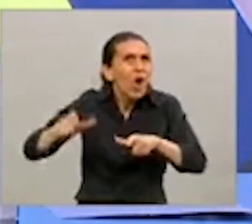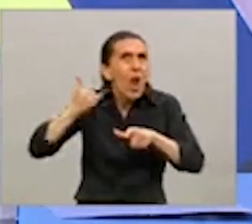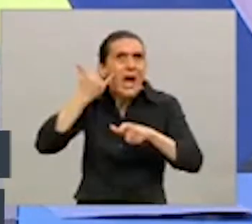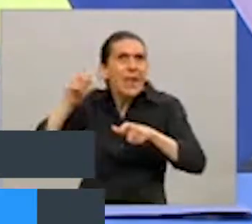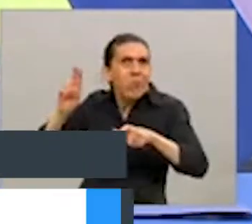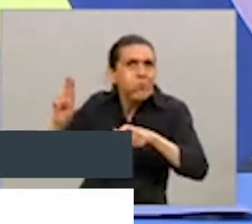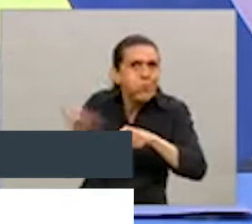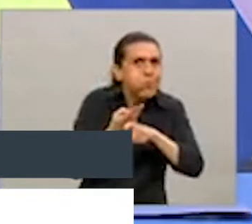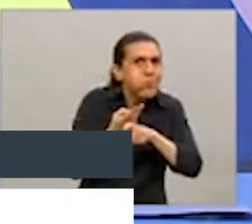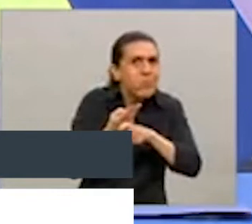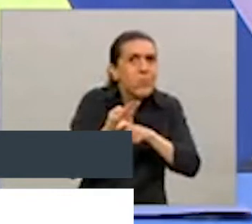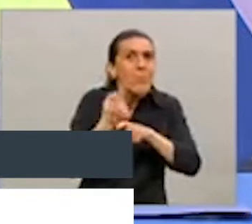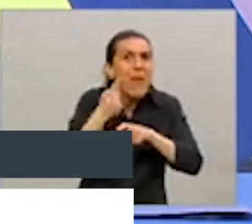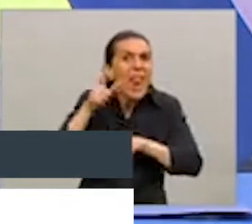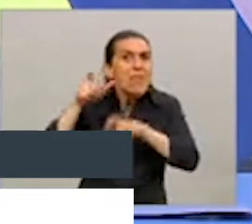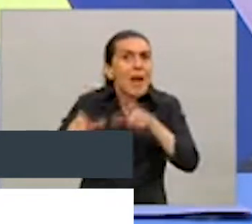de estar entre nosotros.